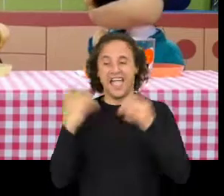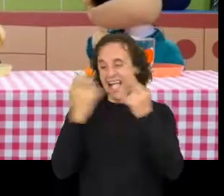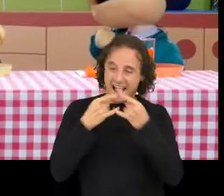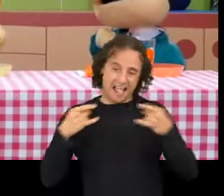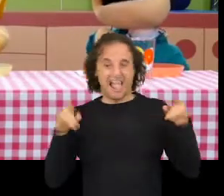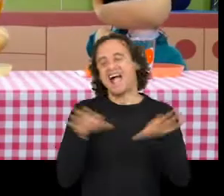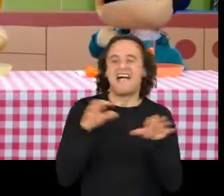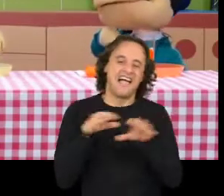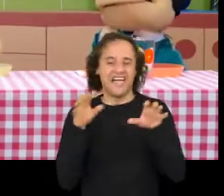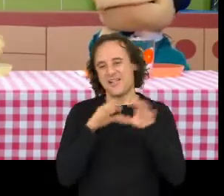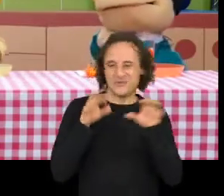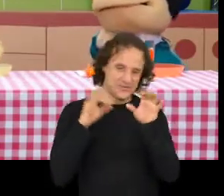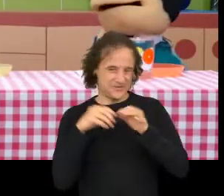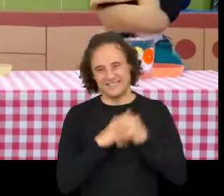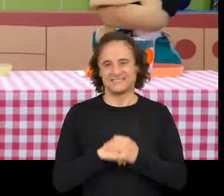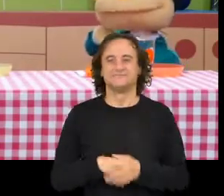Ai, namorados